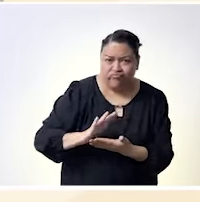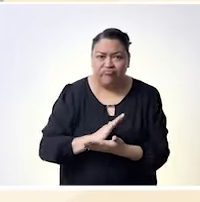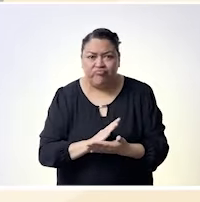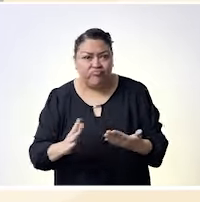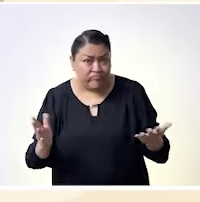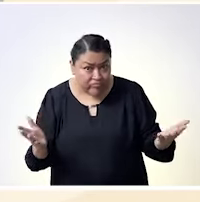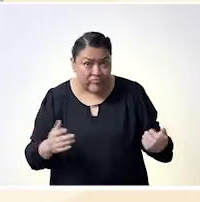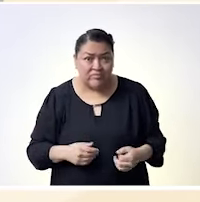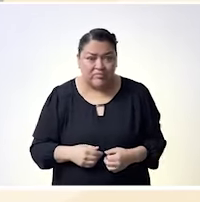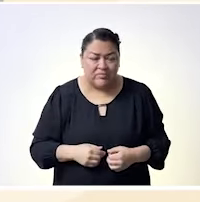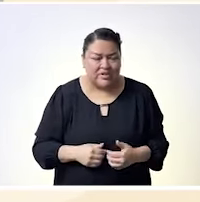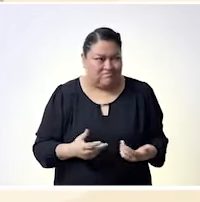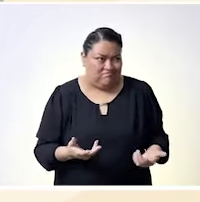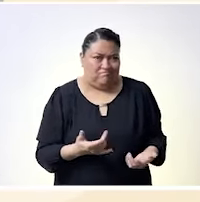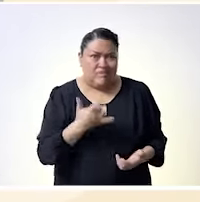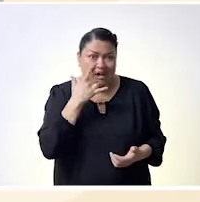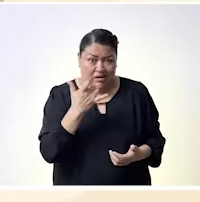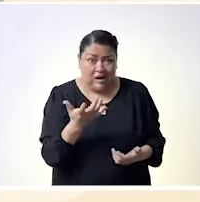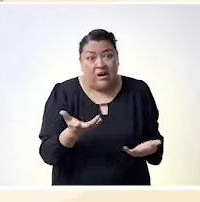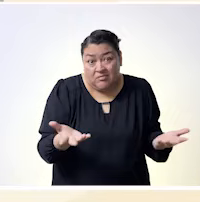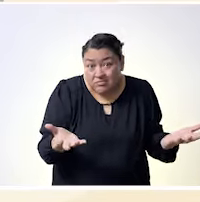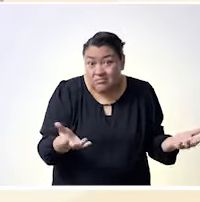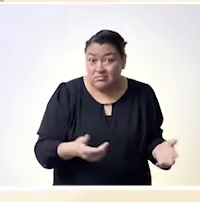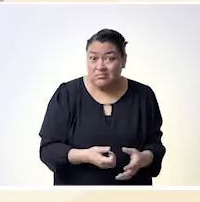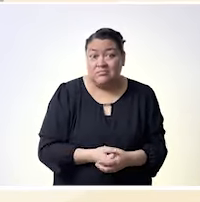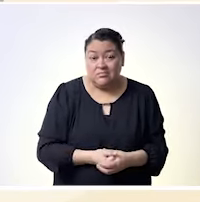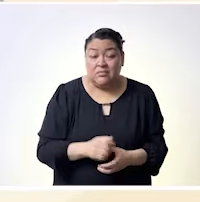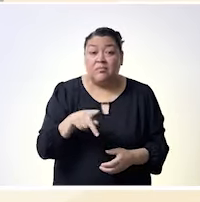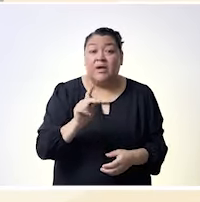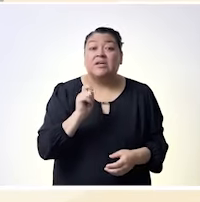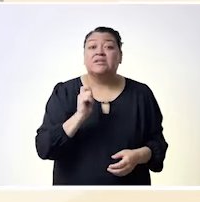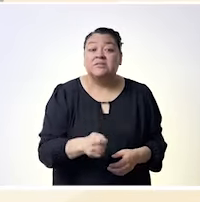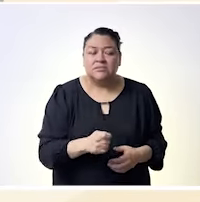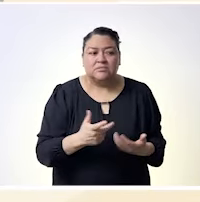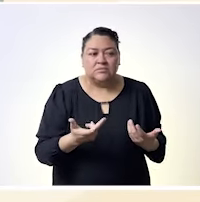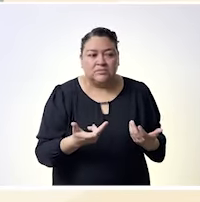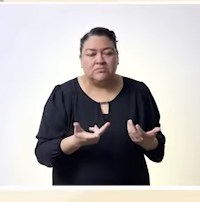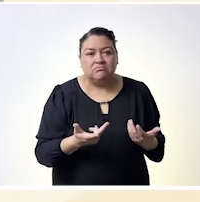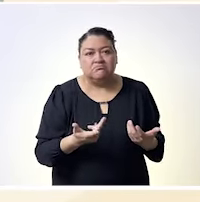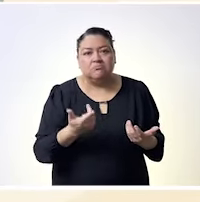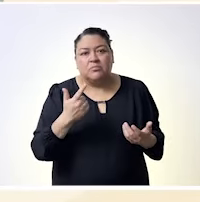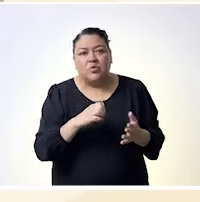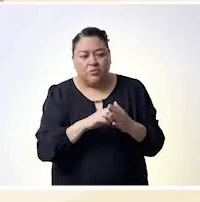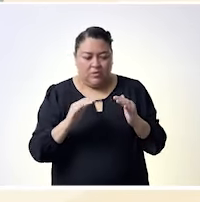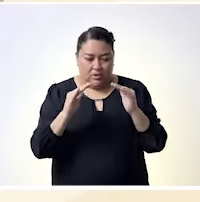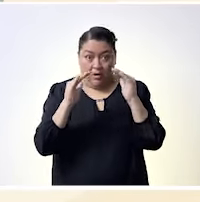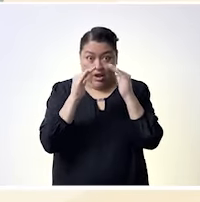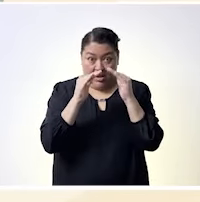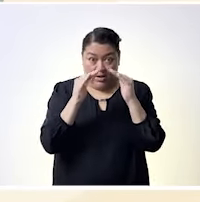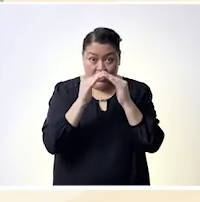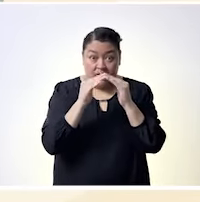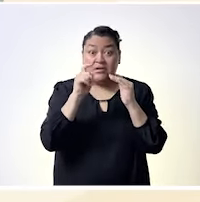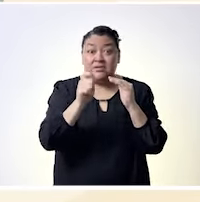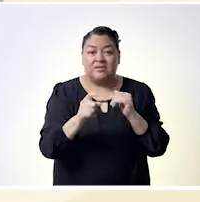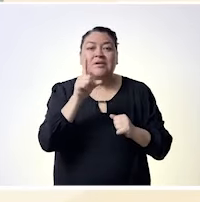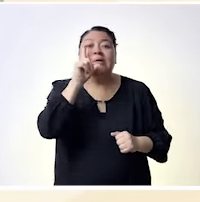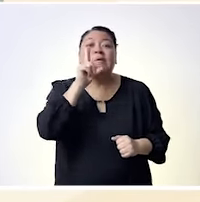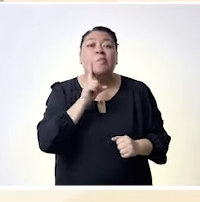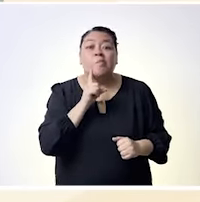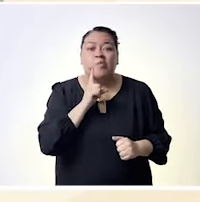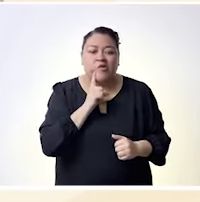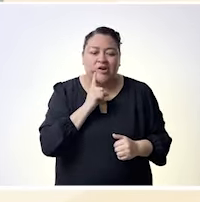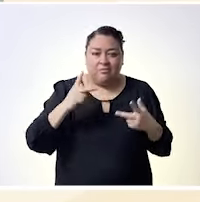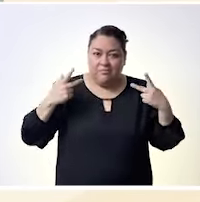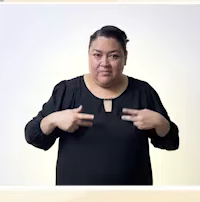muchas cosas que y te vienen y se desarrollan pues va siendo que justo lo decías en principio